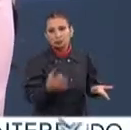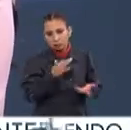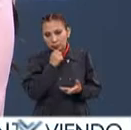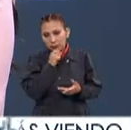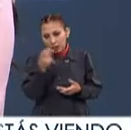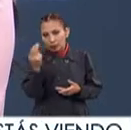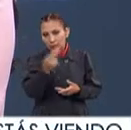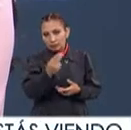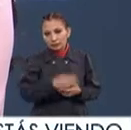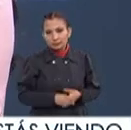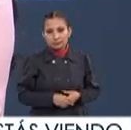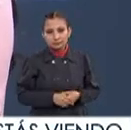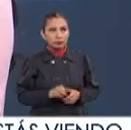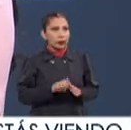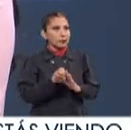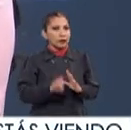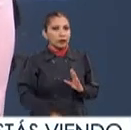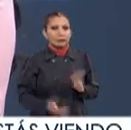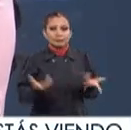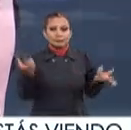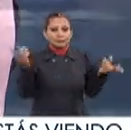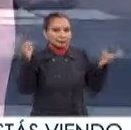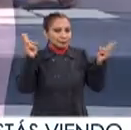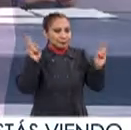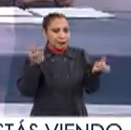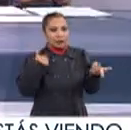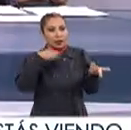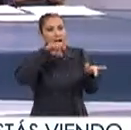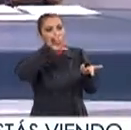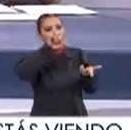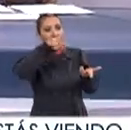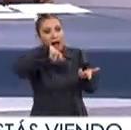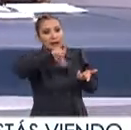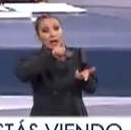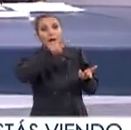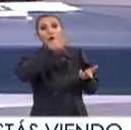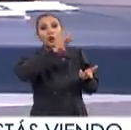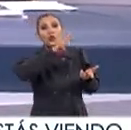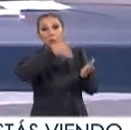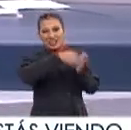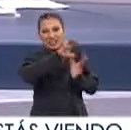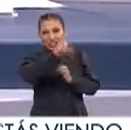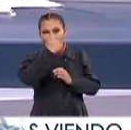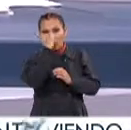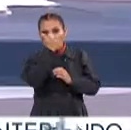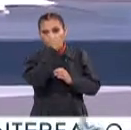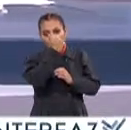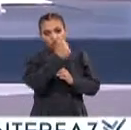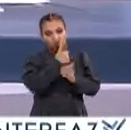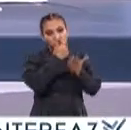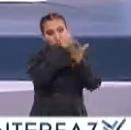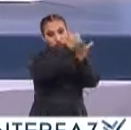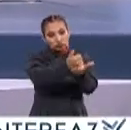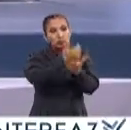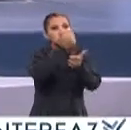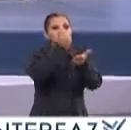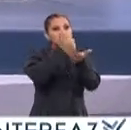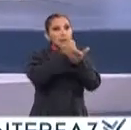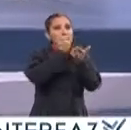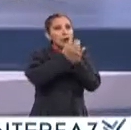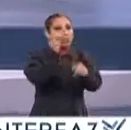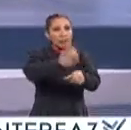también eran necesarias Por ejemplo, en el caso de arquitectura, más de 4.500 estudiantes estuvieron haciendo esta labor